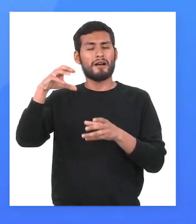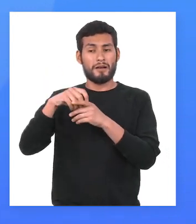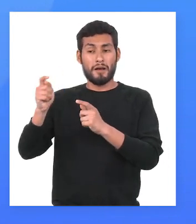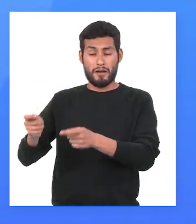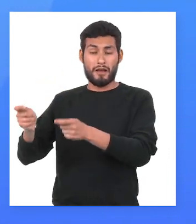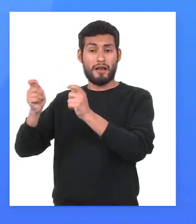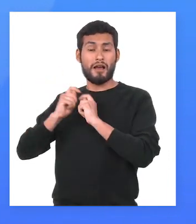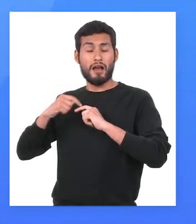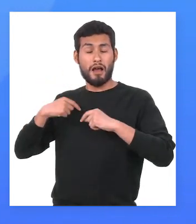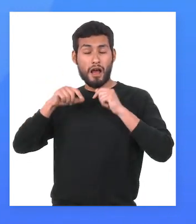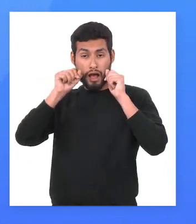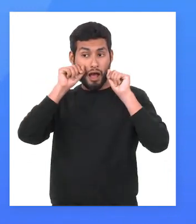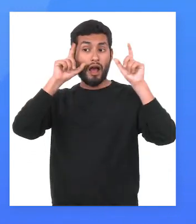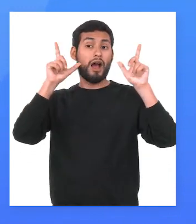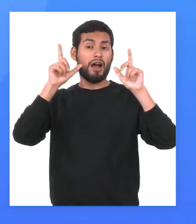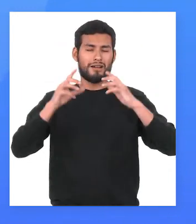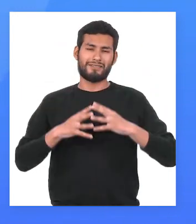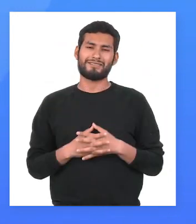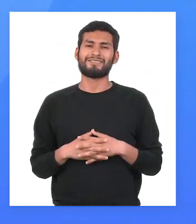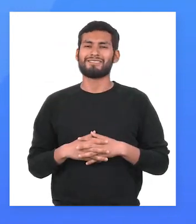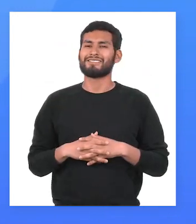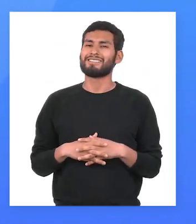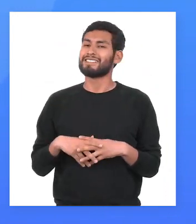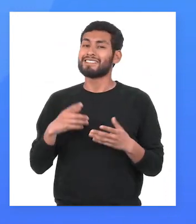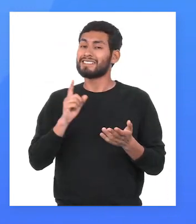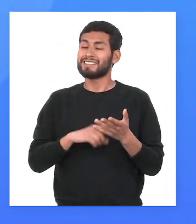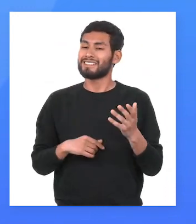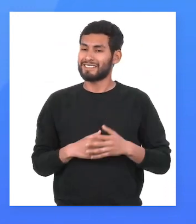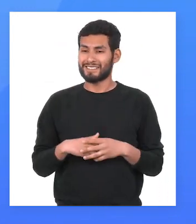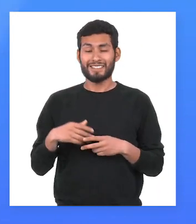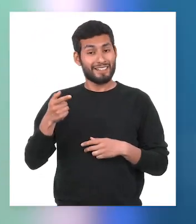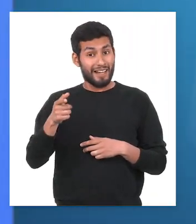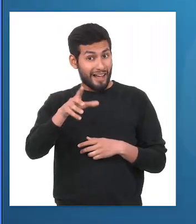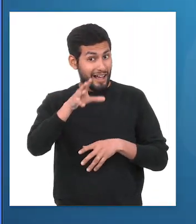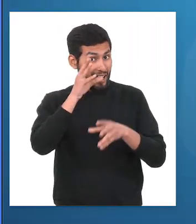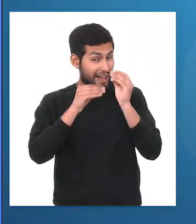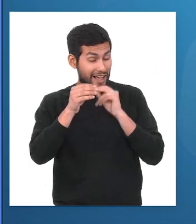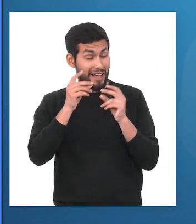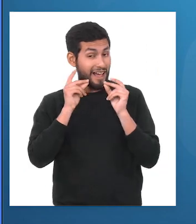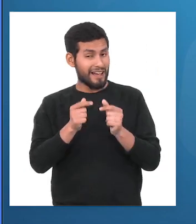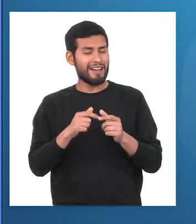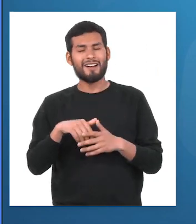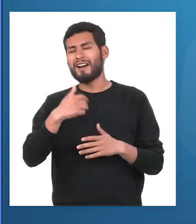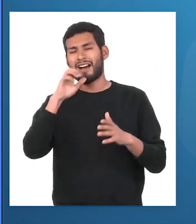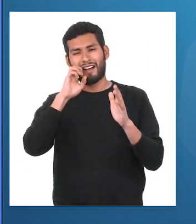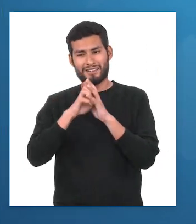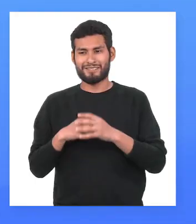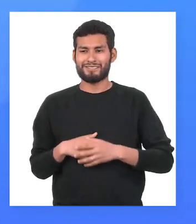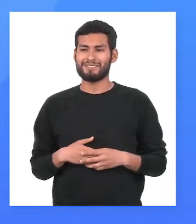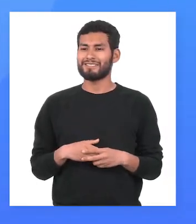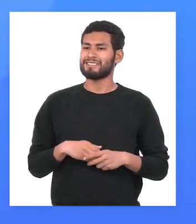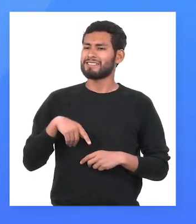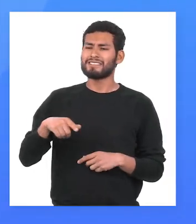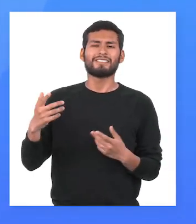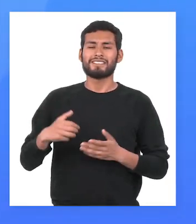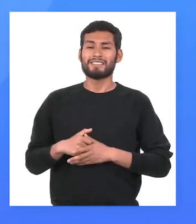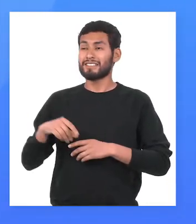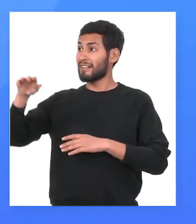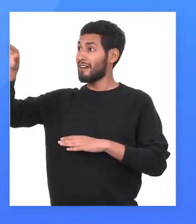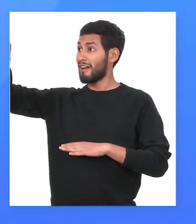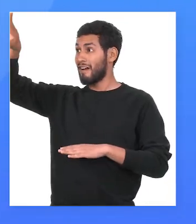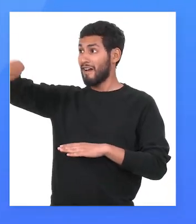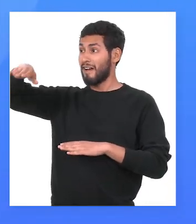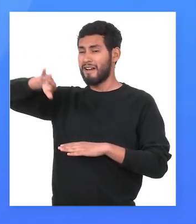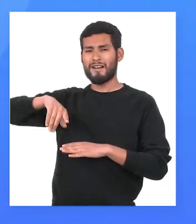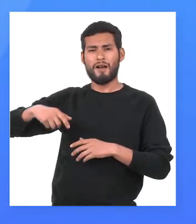predicado, me dieron una gran sorpresa. Y como vemos que van aprendiendo súper rápido, acá va otro ejemplo. Su bolso cayó